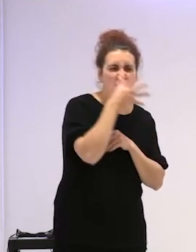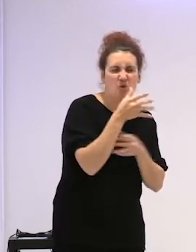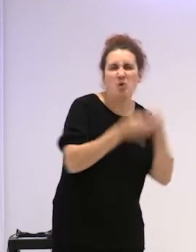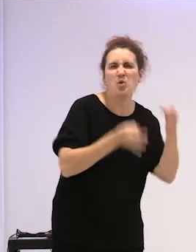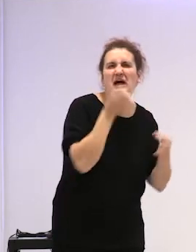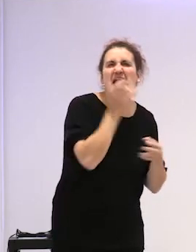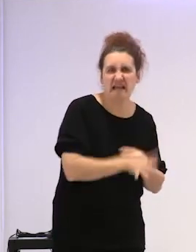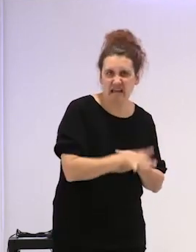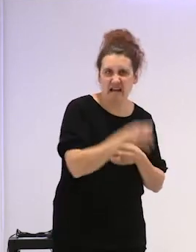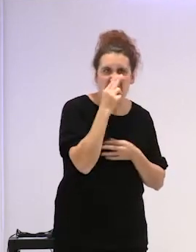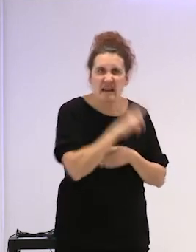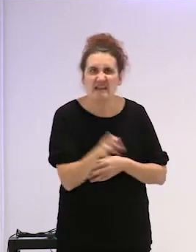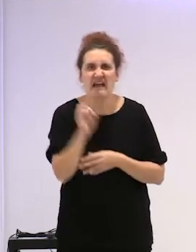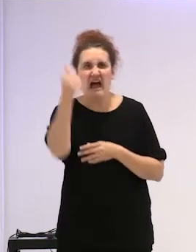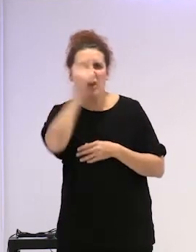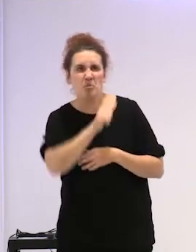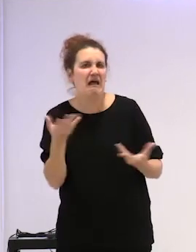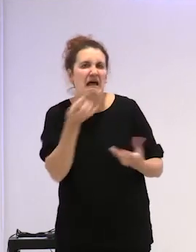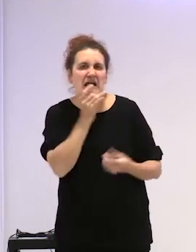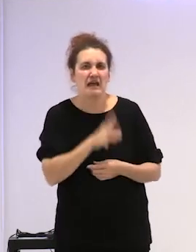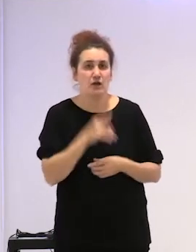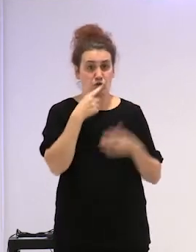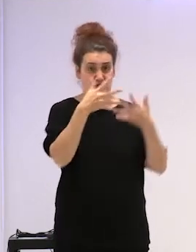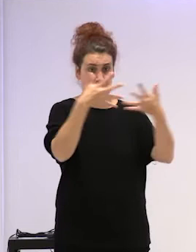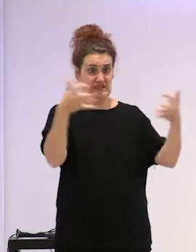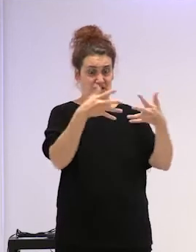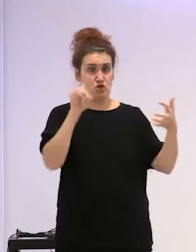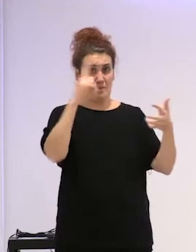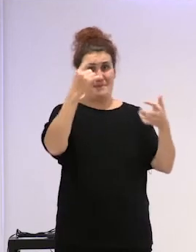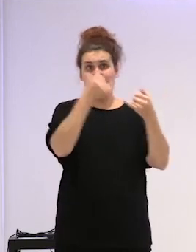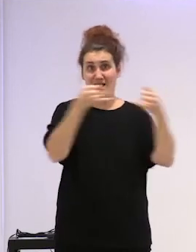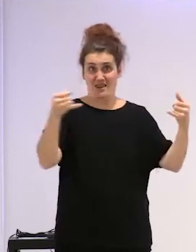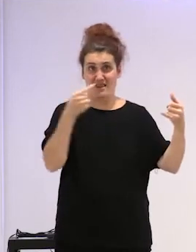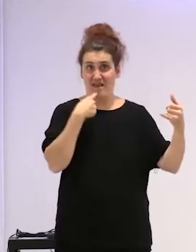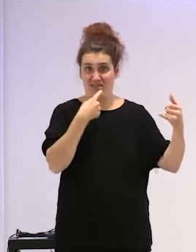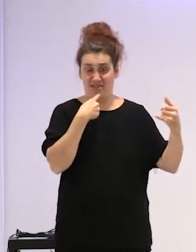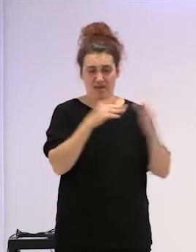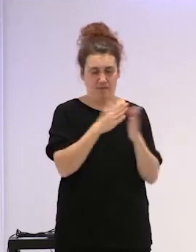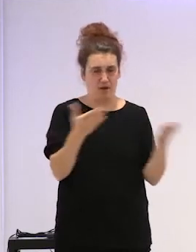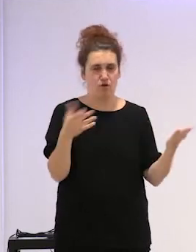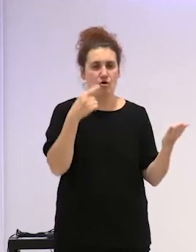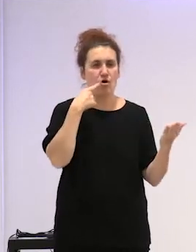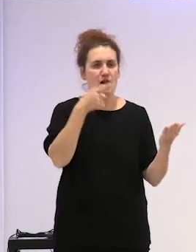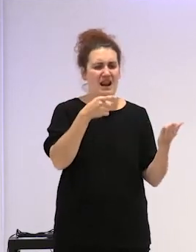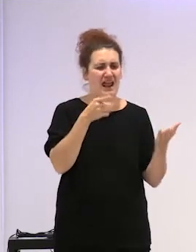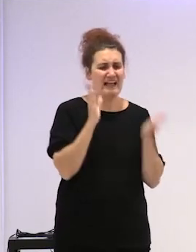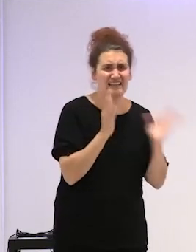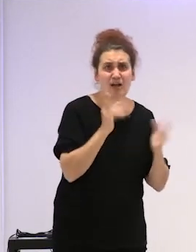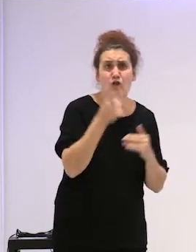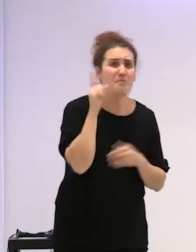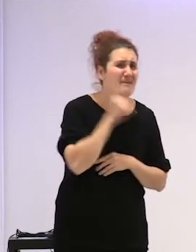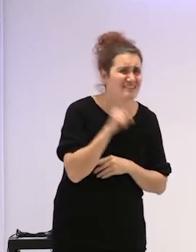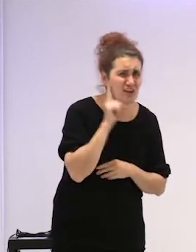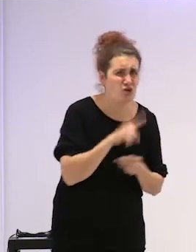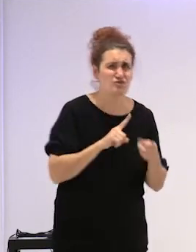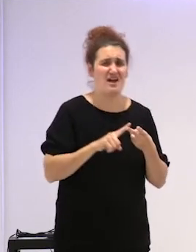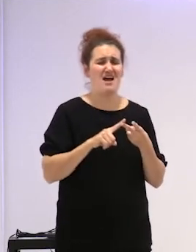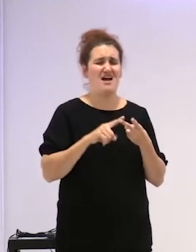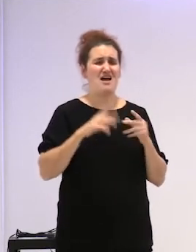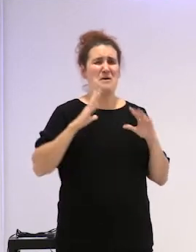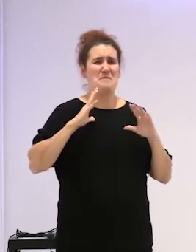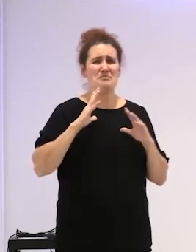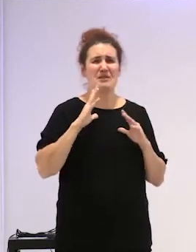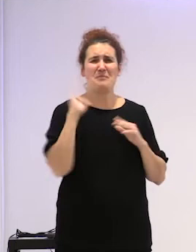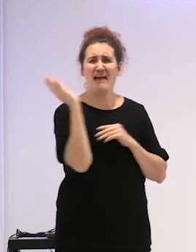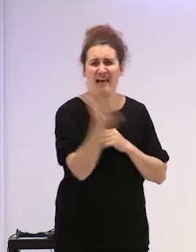empiezas a leer el texto, la primera línea del periódico dice La trataron de mentirosa, de vengativa, de